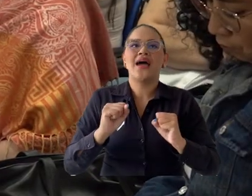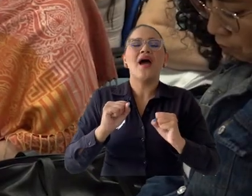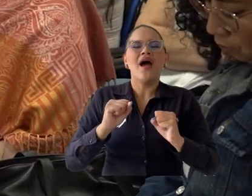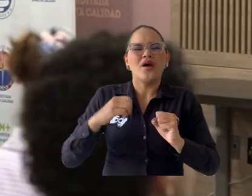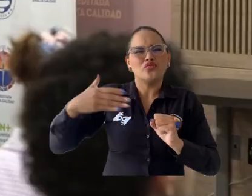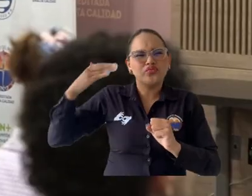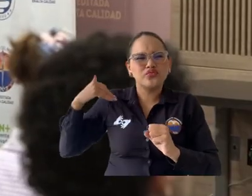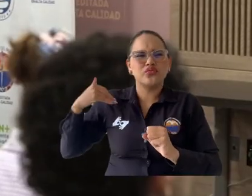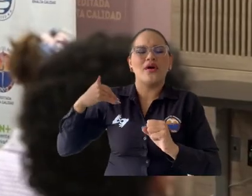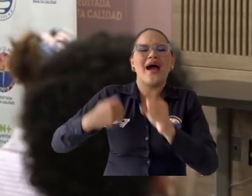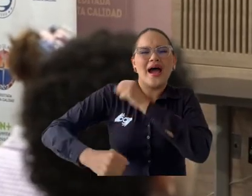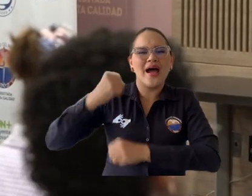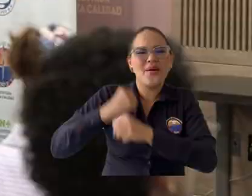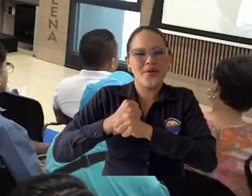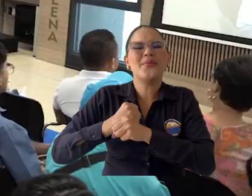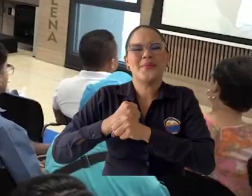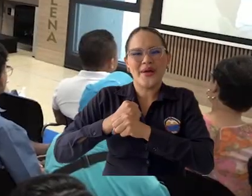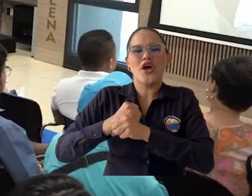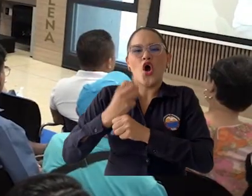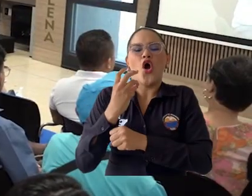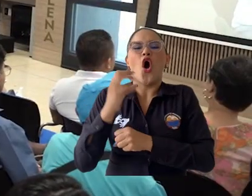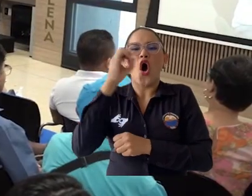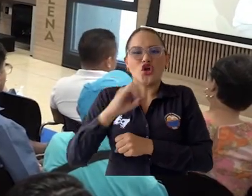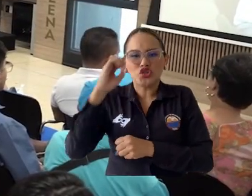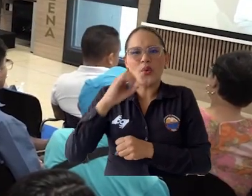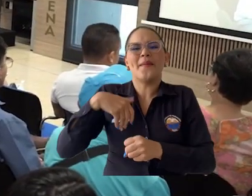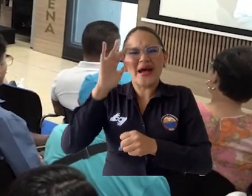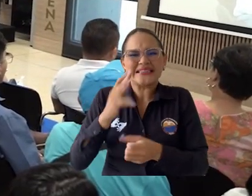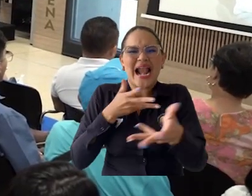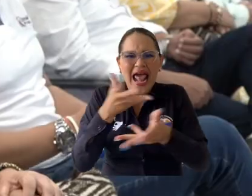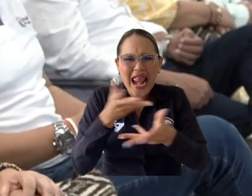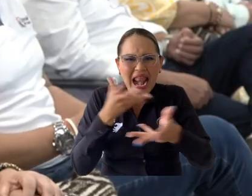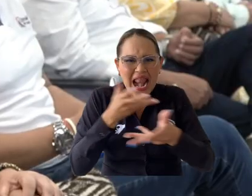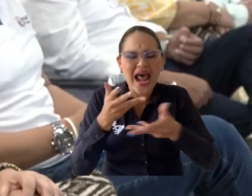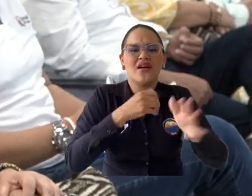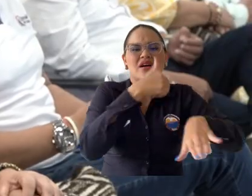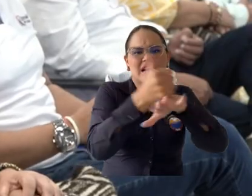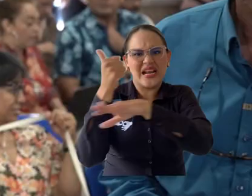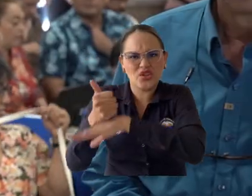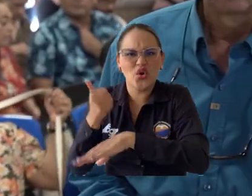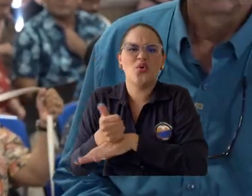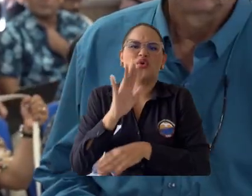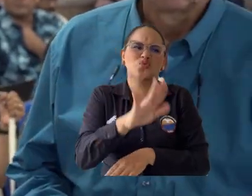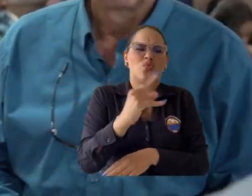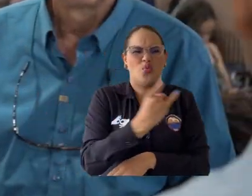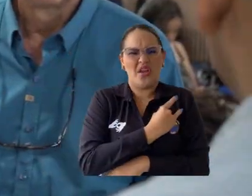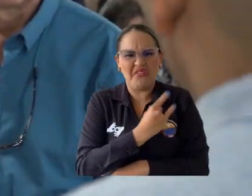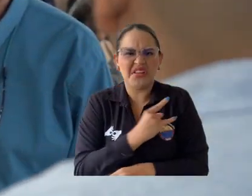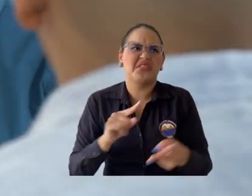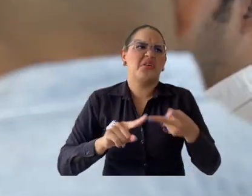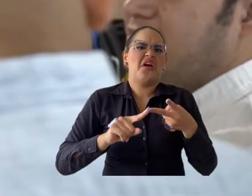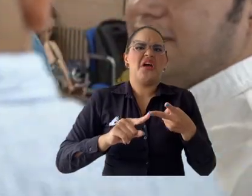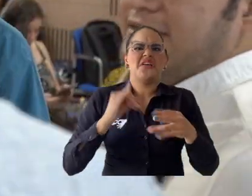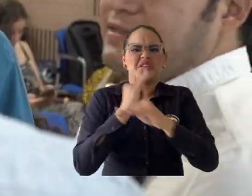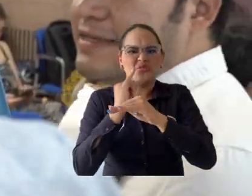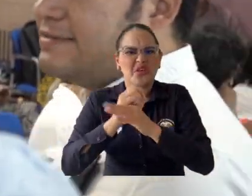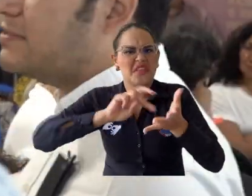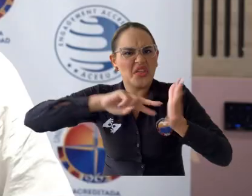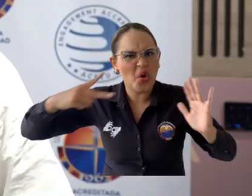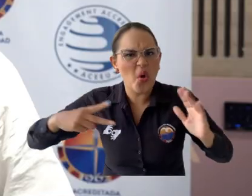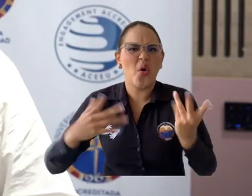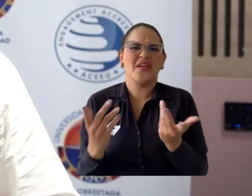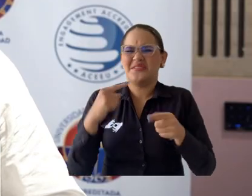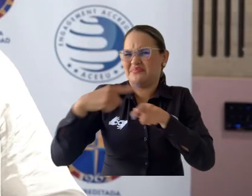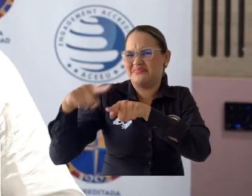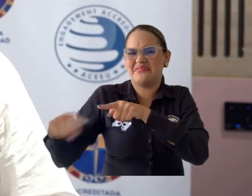mes de octubre del año pasado venimos reuniéndonos con los rectores de las universidades públicas, con los rectores y rectores de las instituciones técnicas, profesionales, tecnológicas y